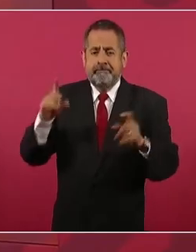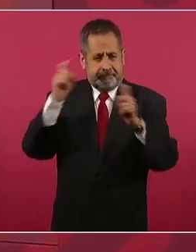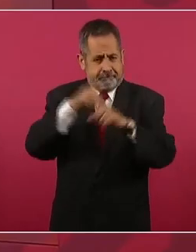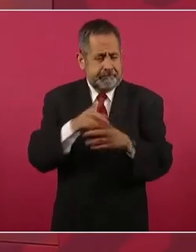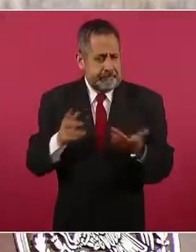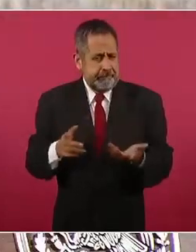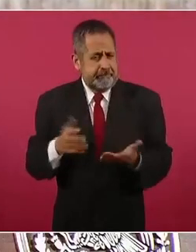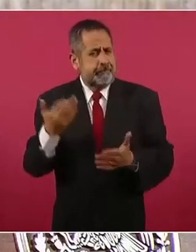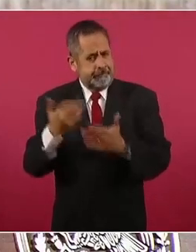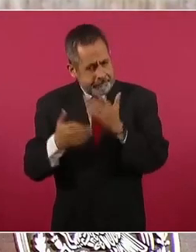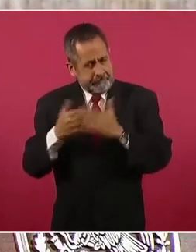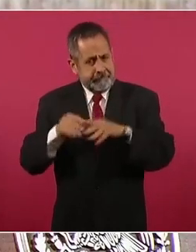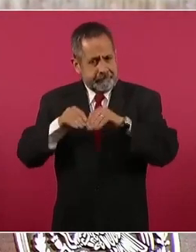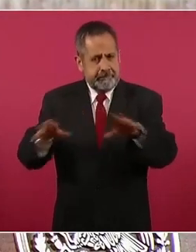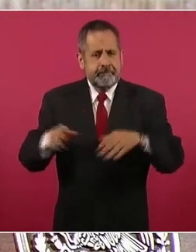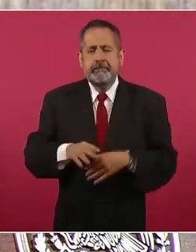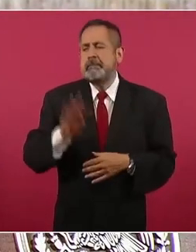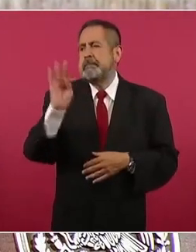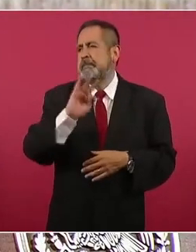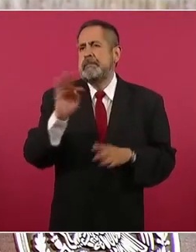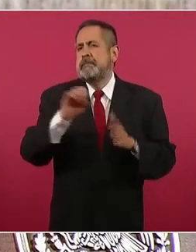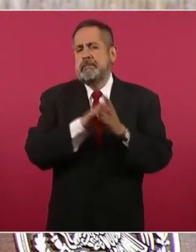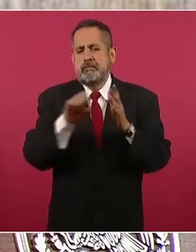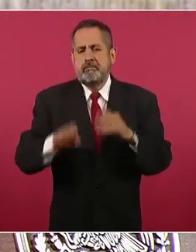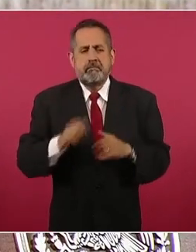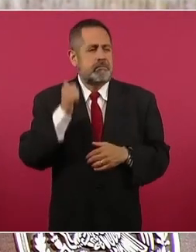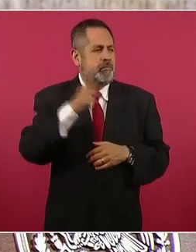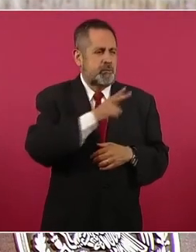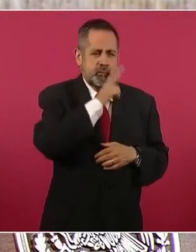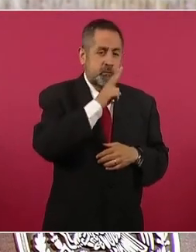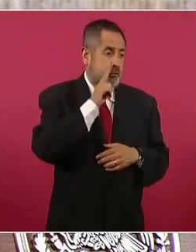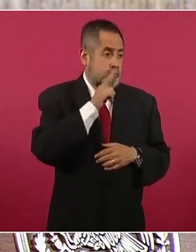puede ser incluso una noticia muy fuerte,